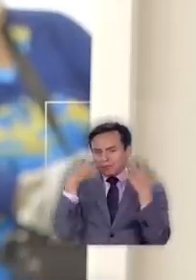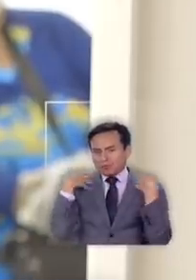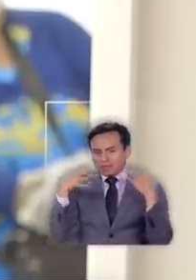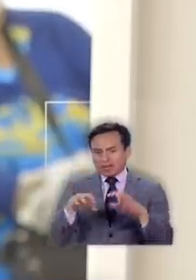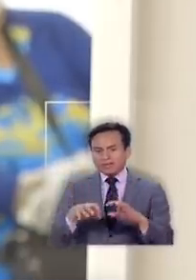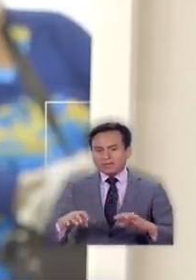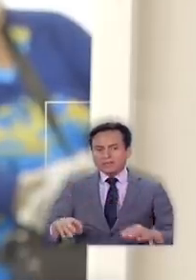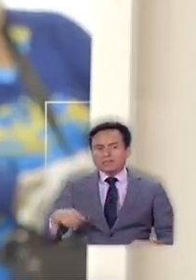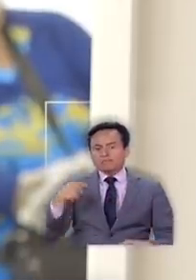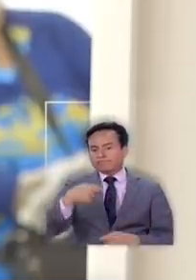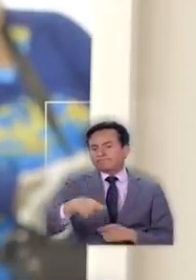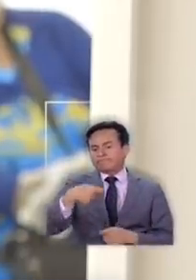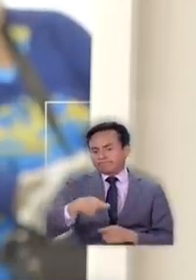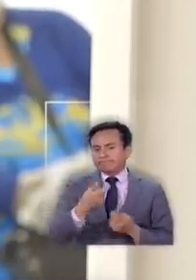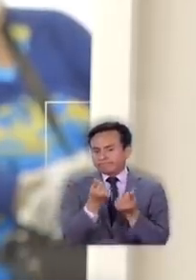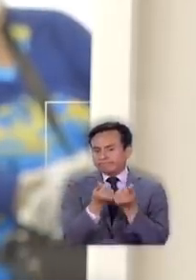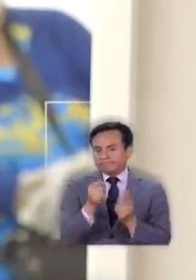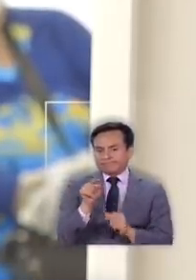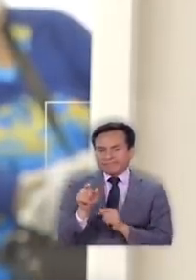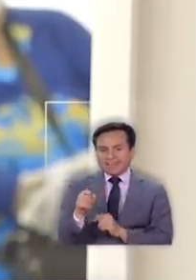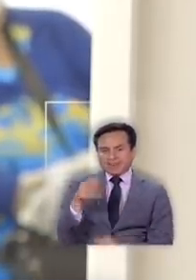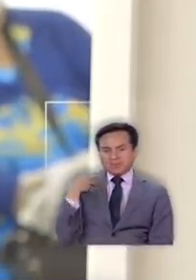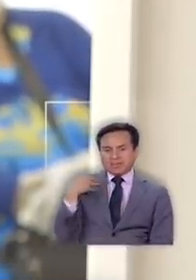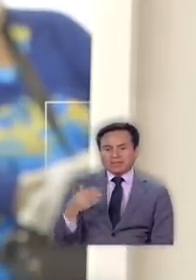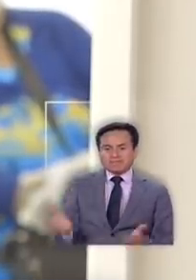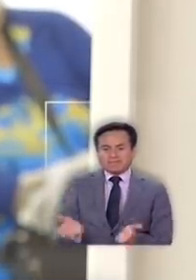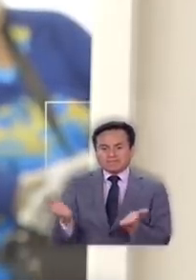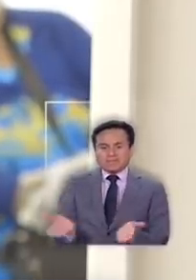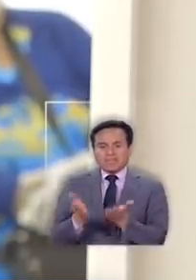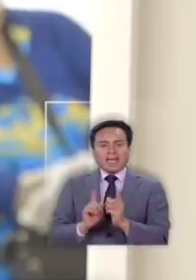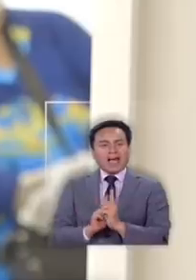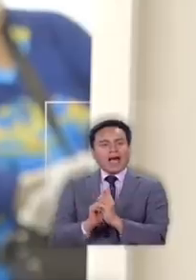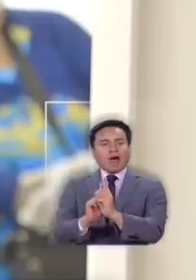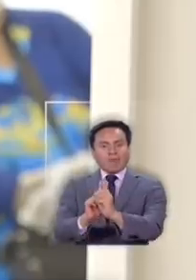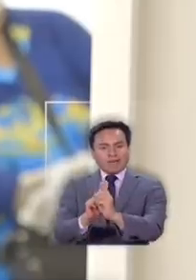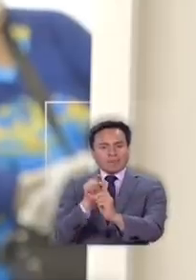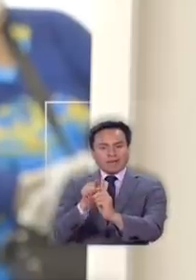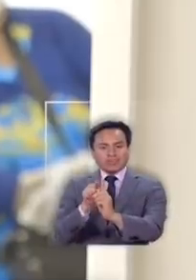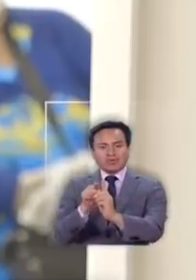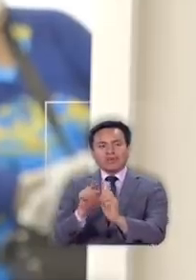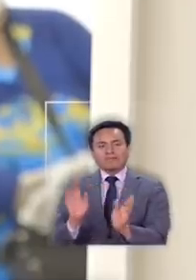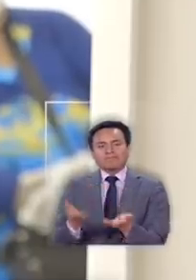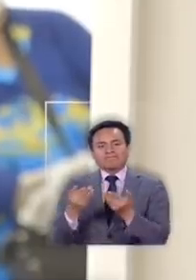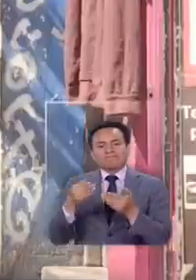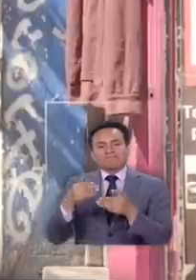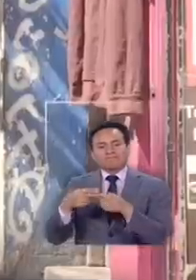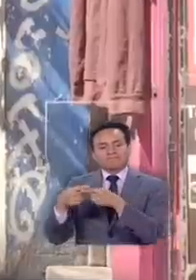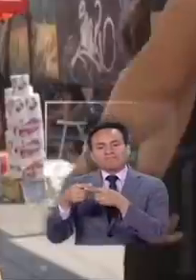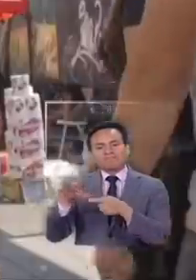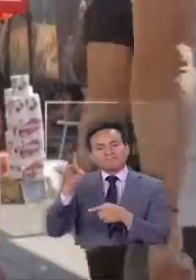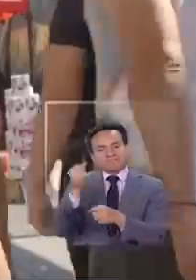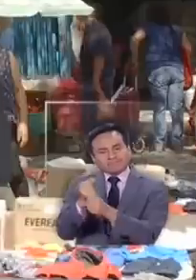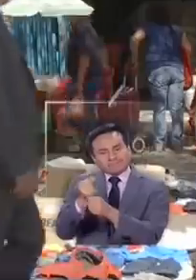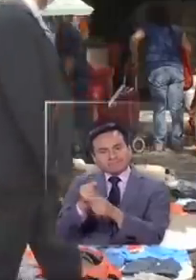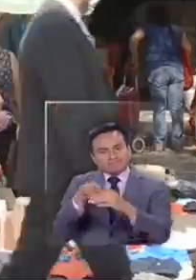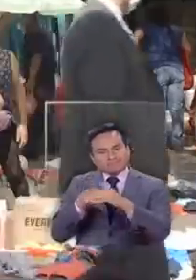también una contribución económica y es por eso que también nosotros generamos un acompañamiento de habilitación sociolaboral en el mundo